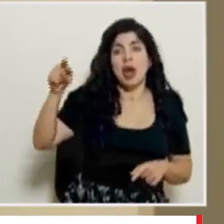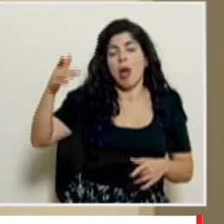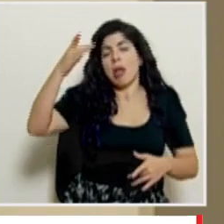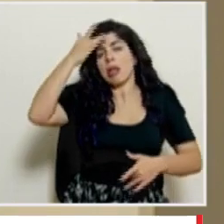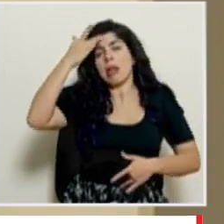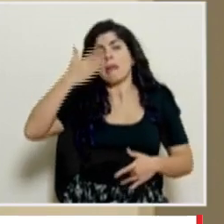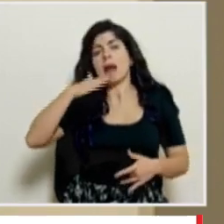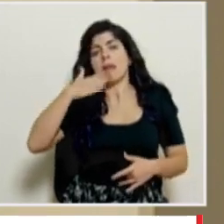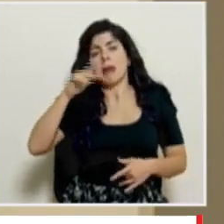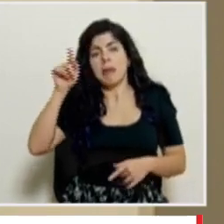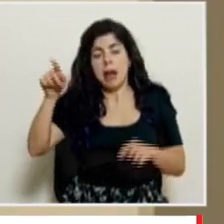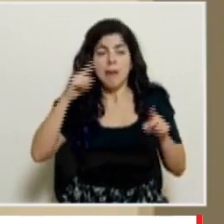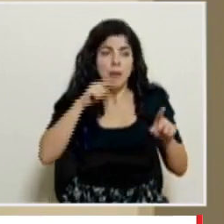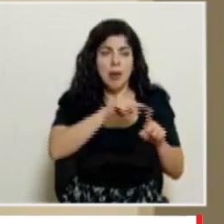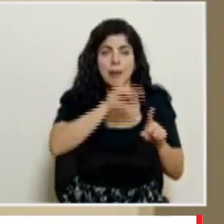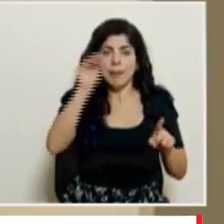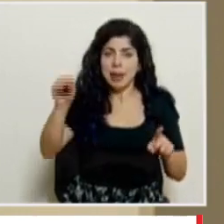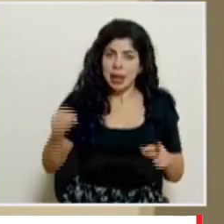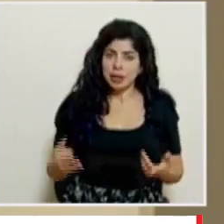enfermando gravemente